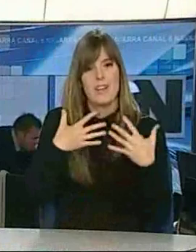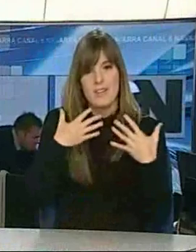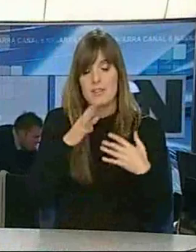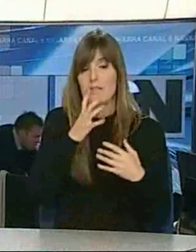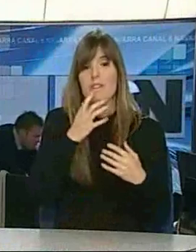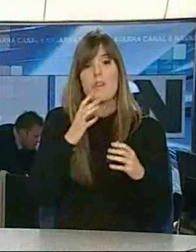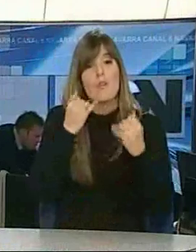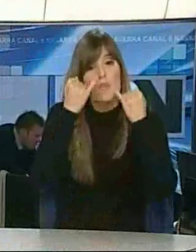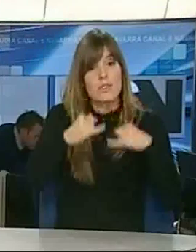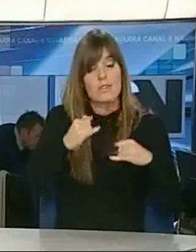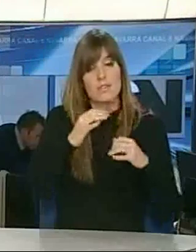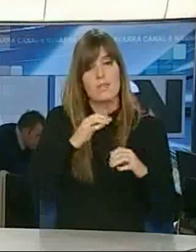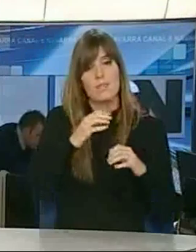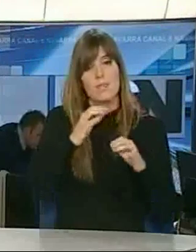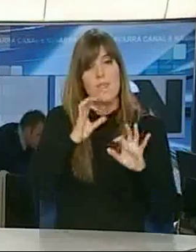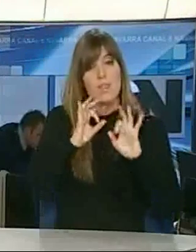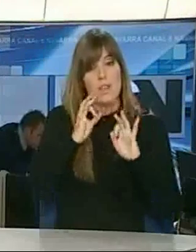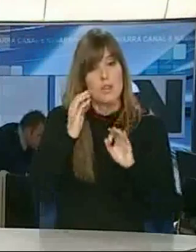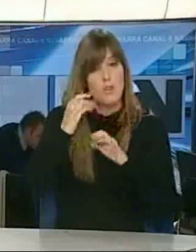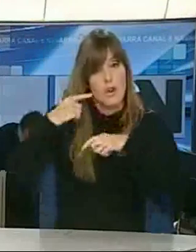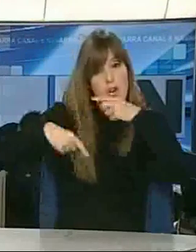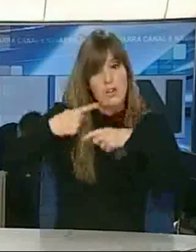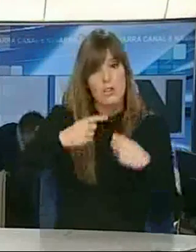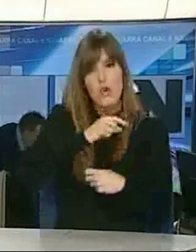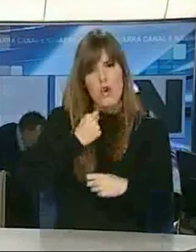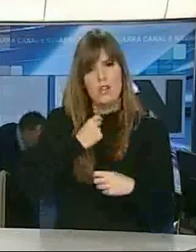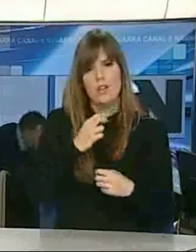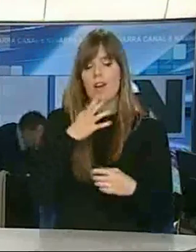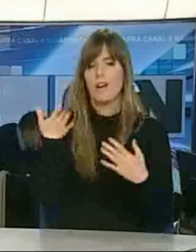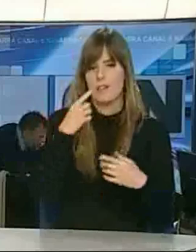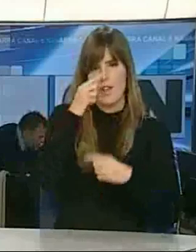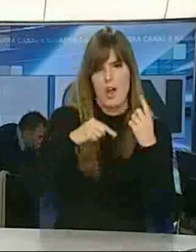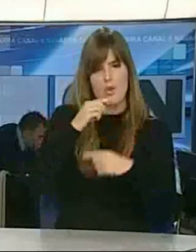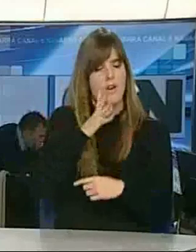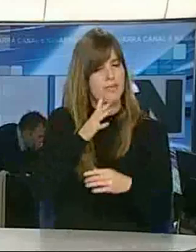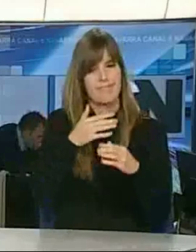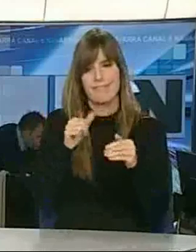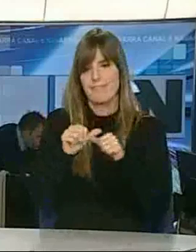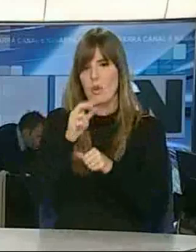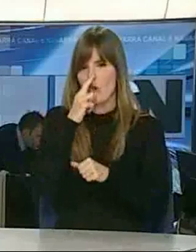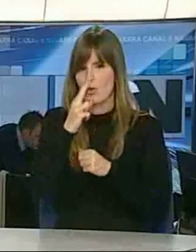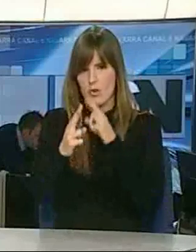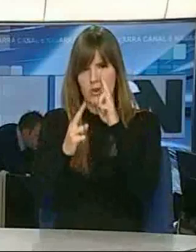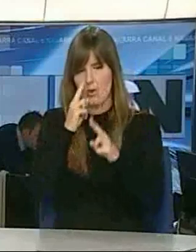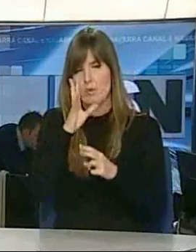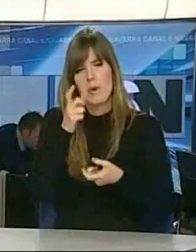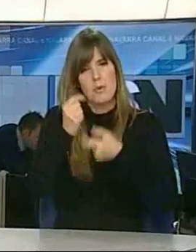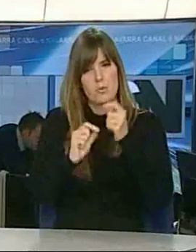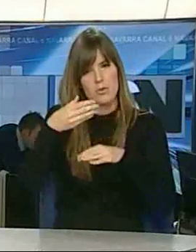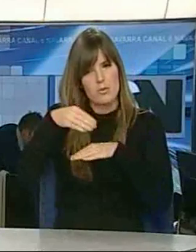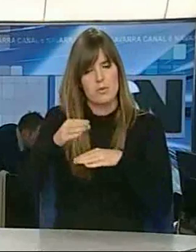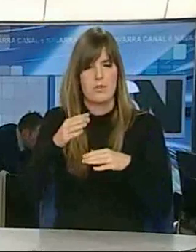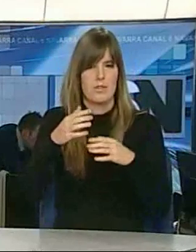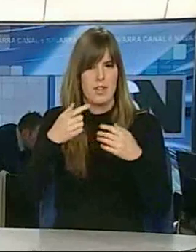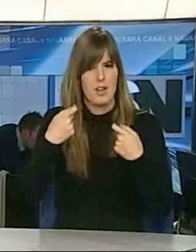bienal para poder potenciar otros programas. La gran cita del teatro clásico requiere de mucho presupuesto, el 50% del